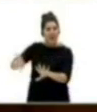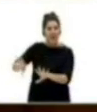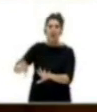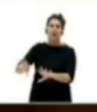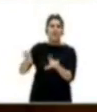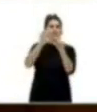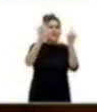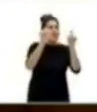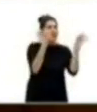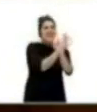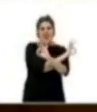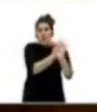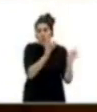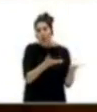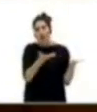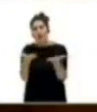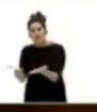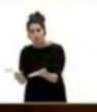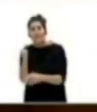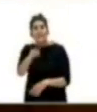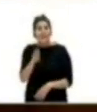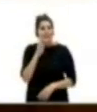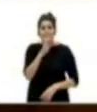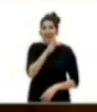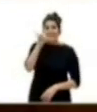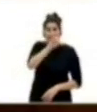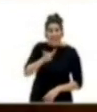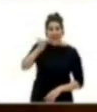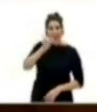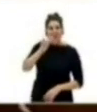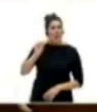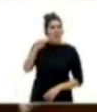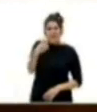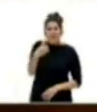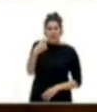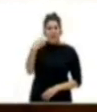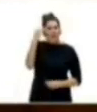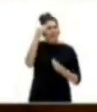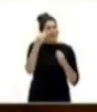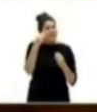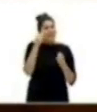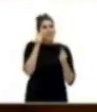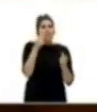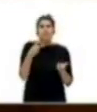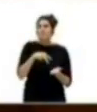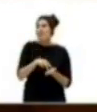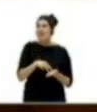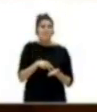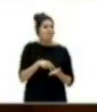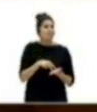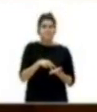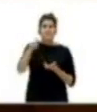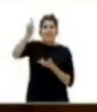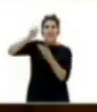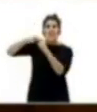institución les ha ayudado, a las madres canarias que lo primero que piensan al despertar es qué tiempo hacen Bruselas